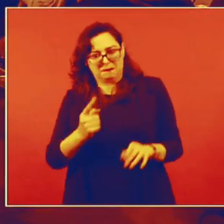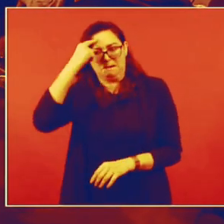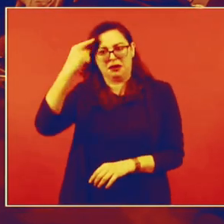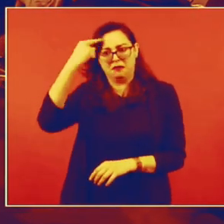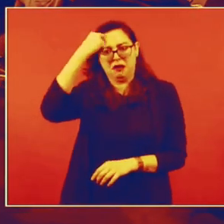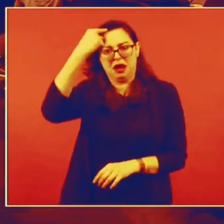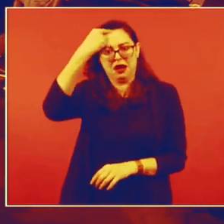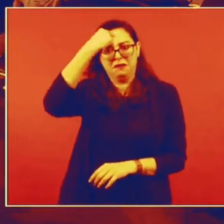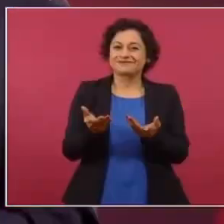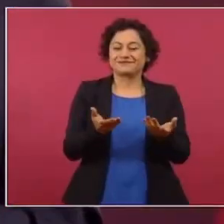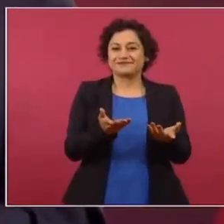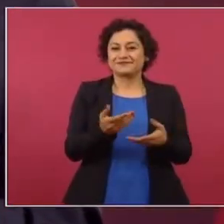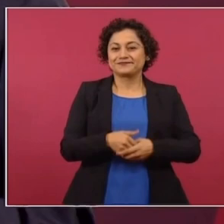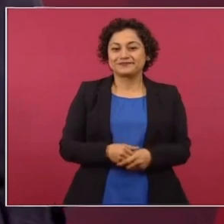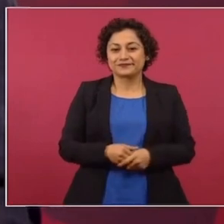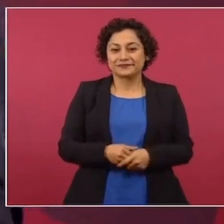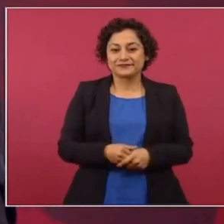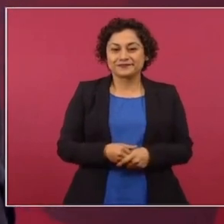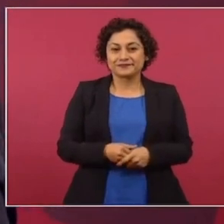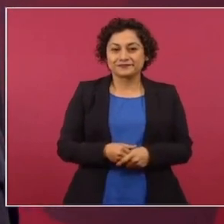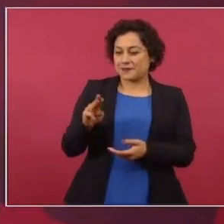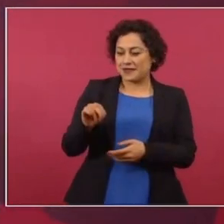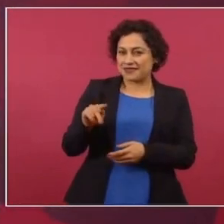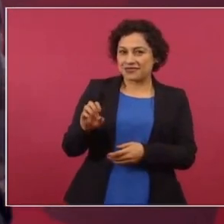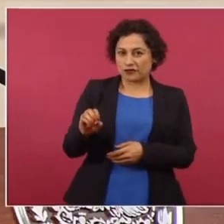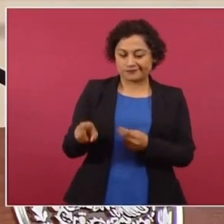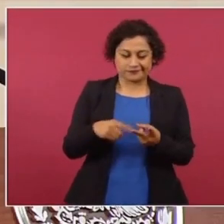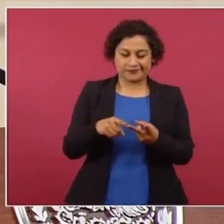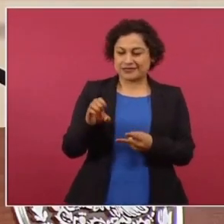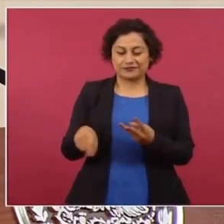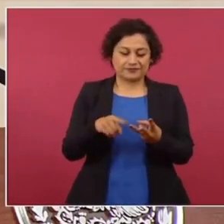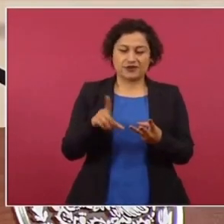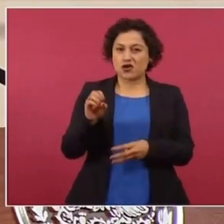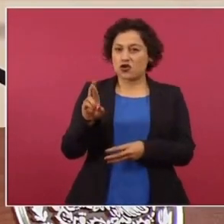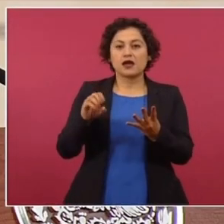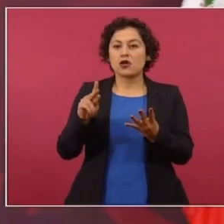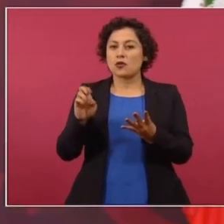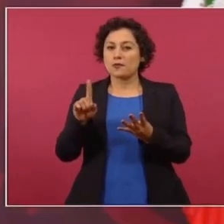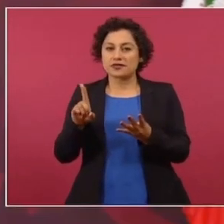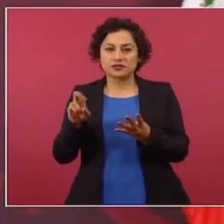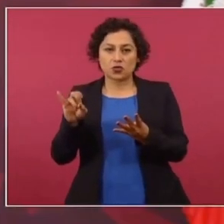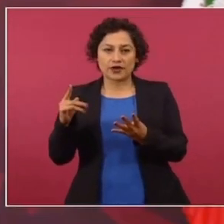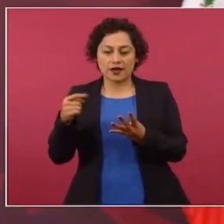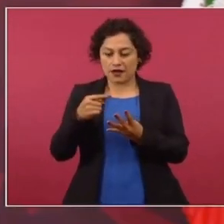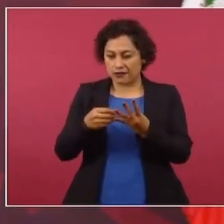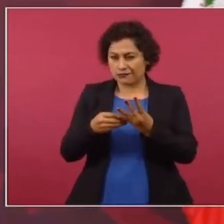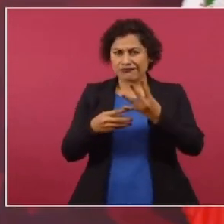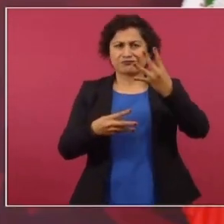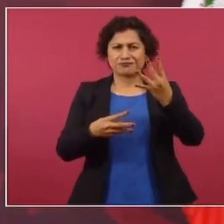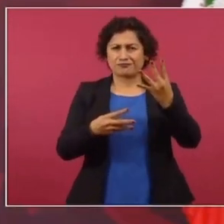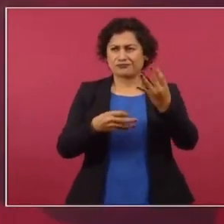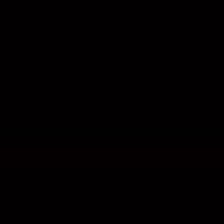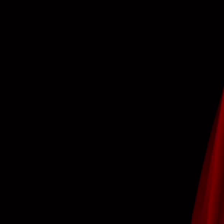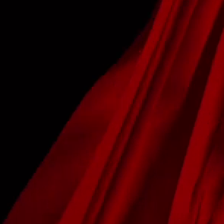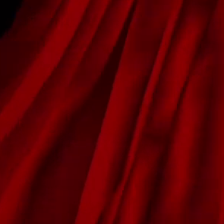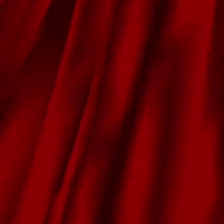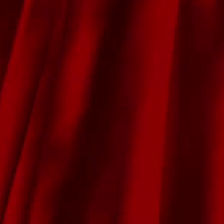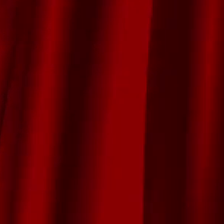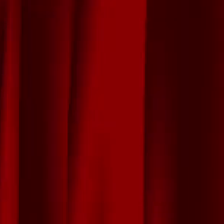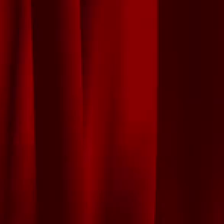estar escuchando la radio. Y Sarmiento, y Ciro, y Lorette, y López Obriga, y todos. Cárdenas.